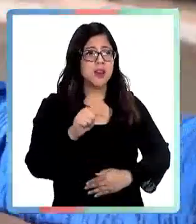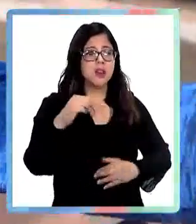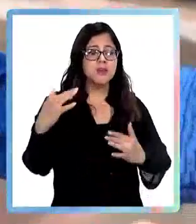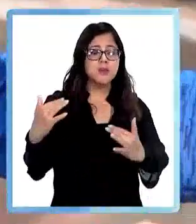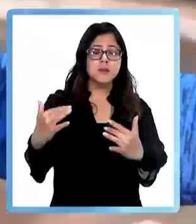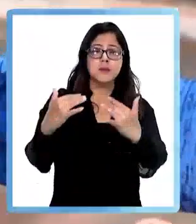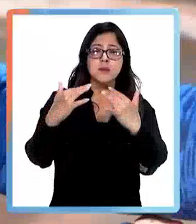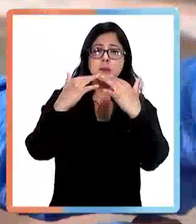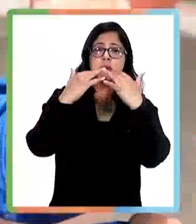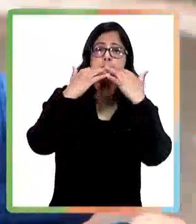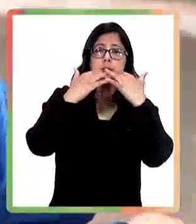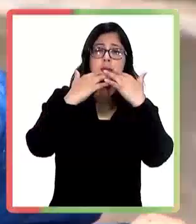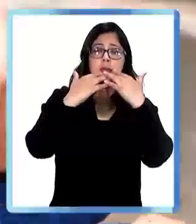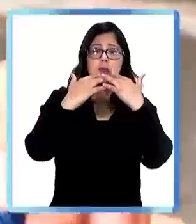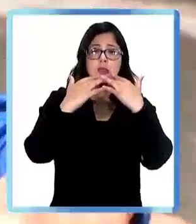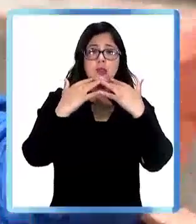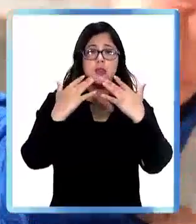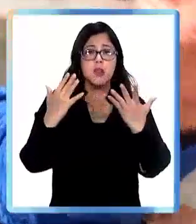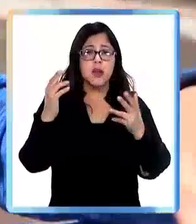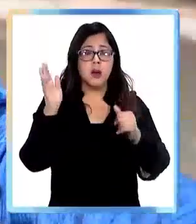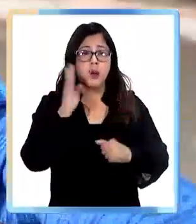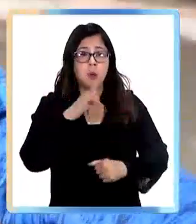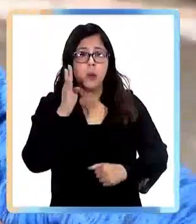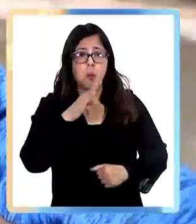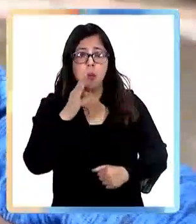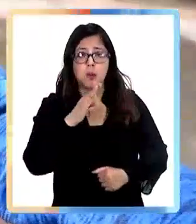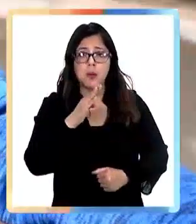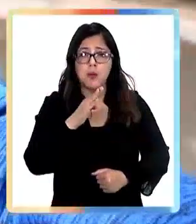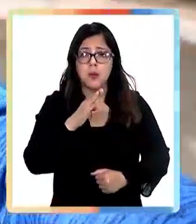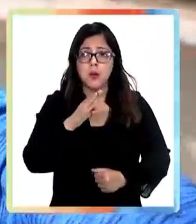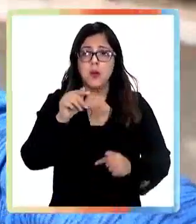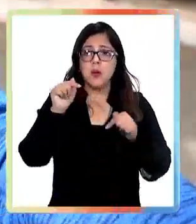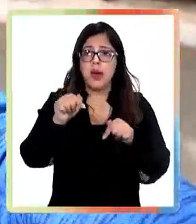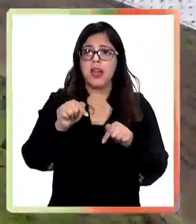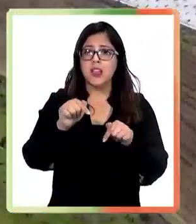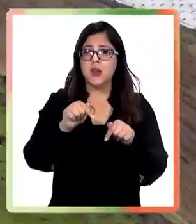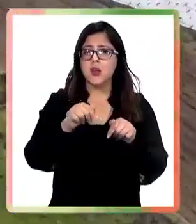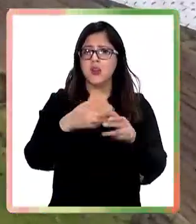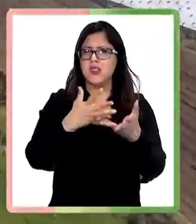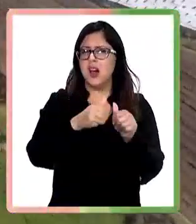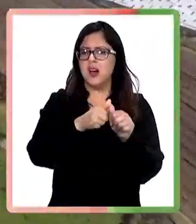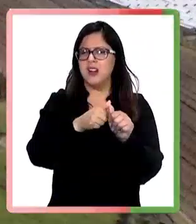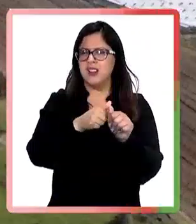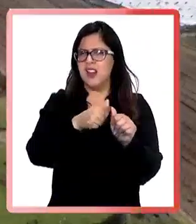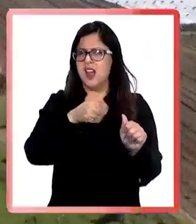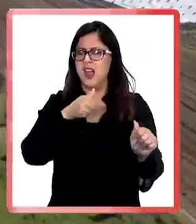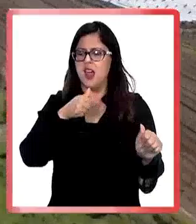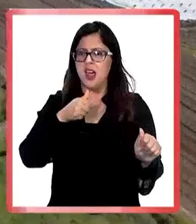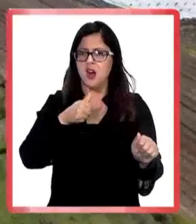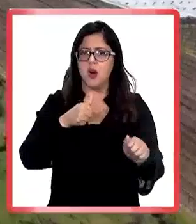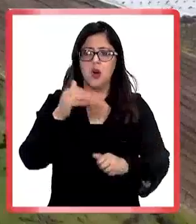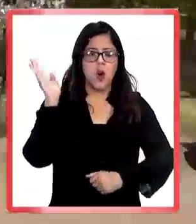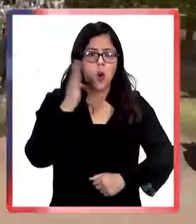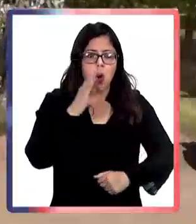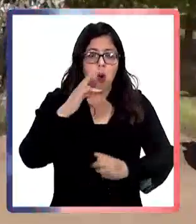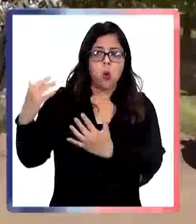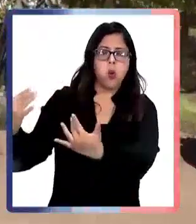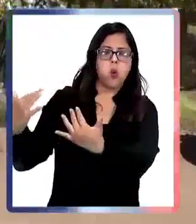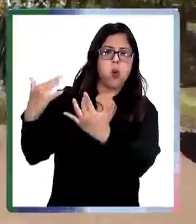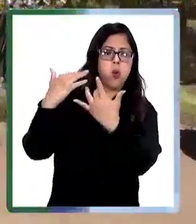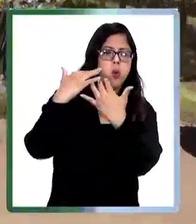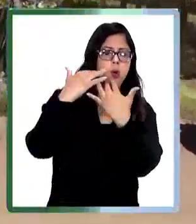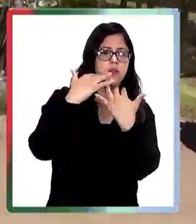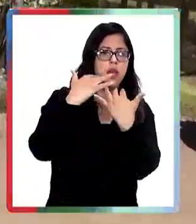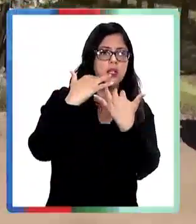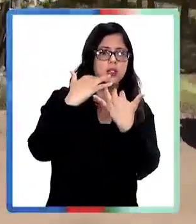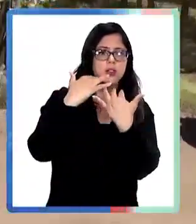muy fuerte porque justamente el viento corre hacia acá y se llega el olor. Las